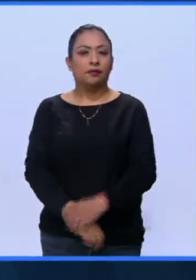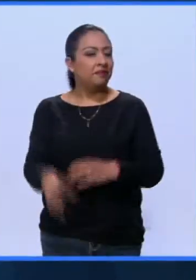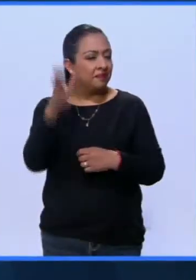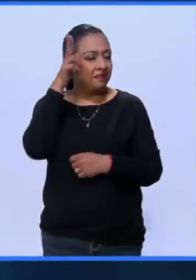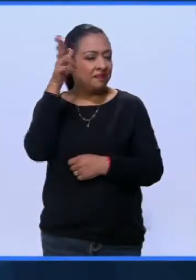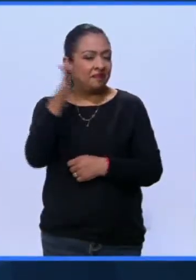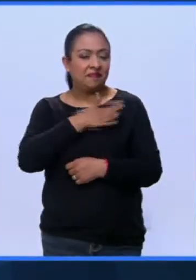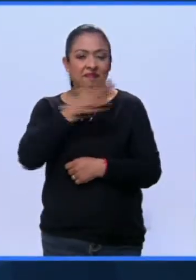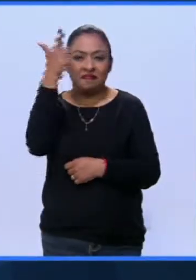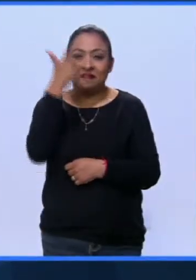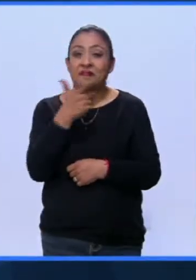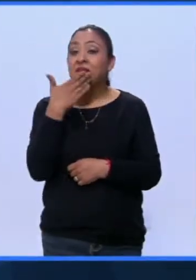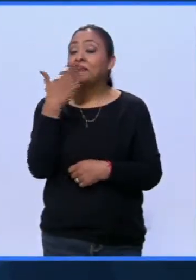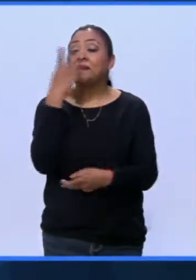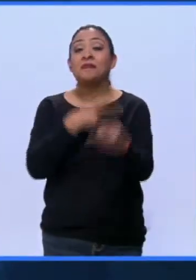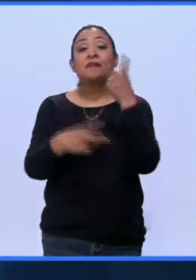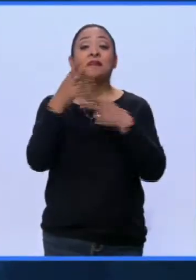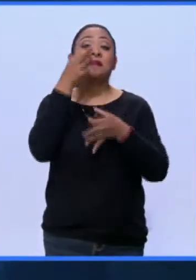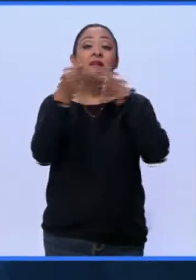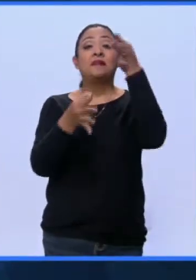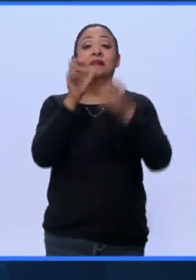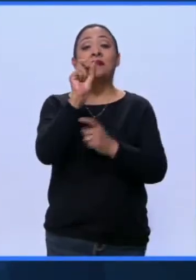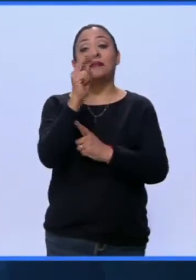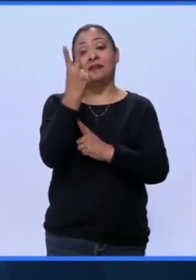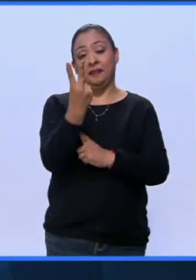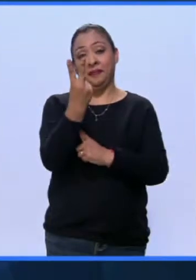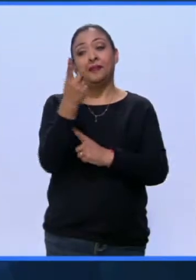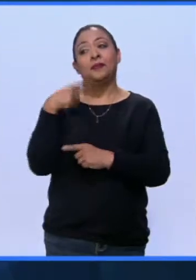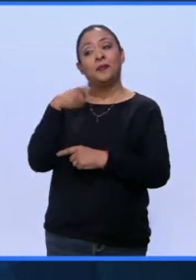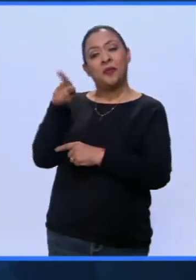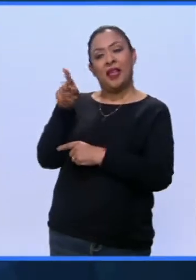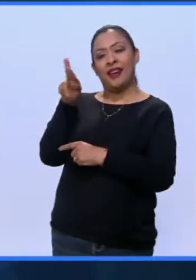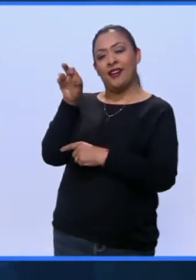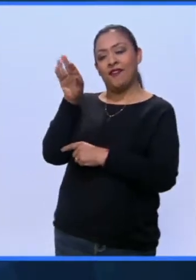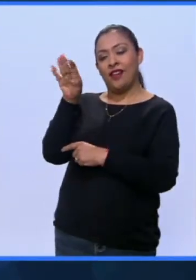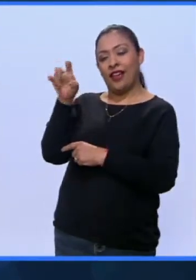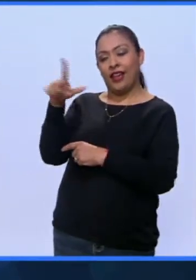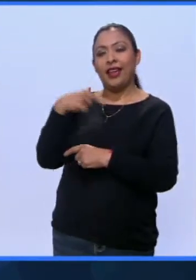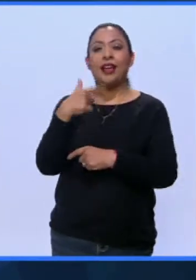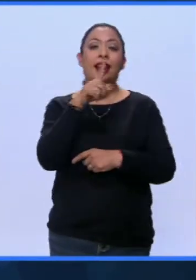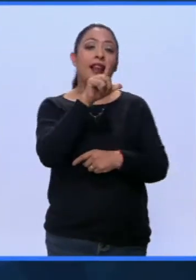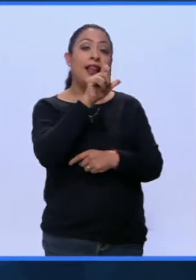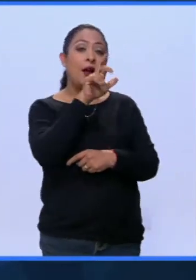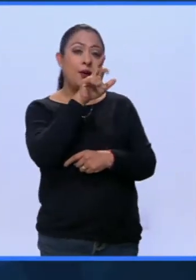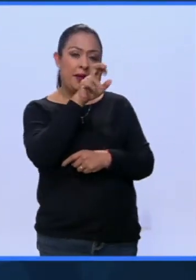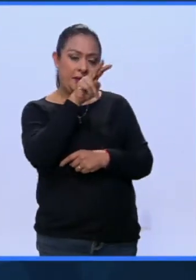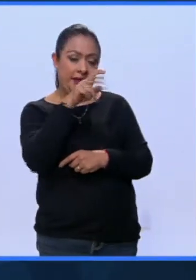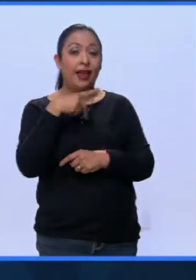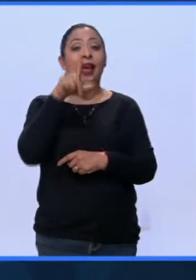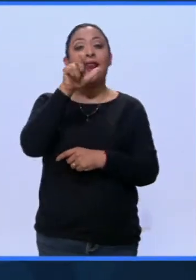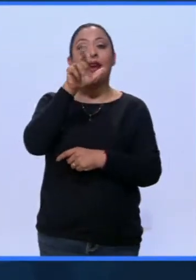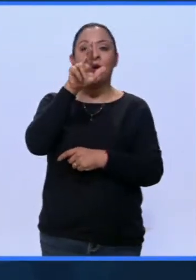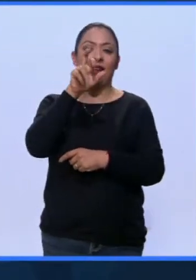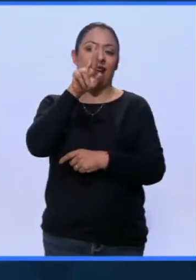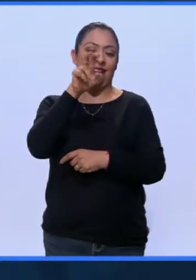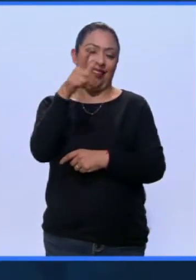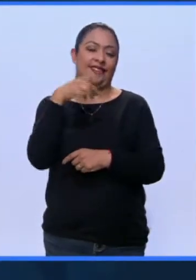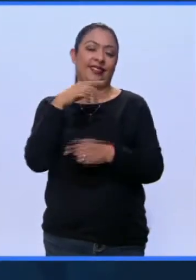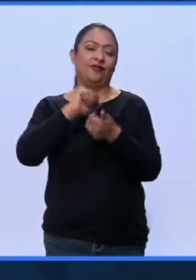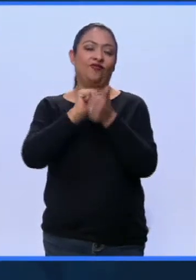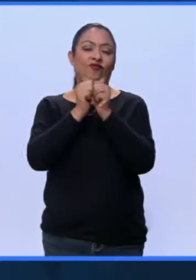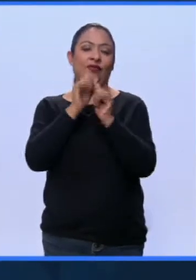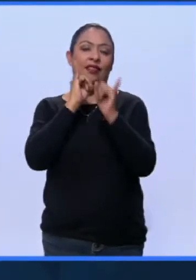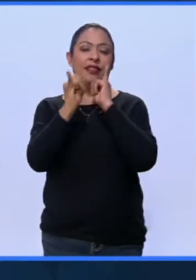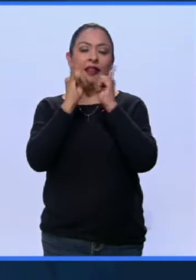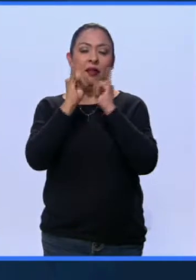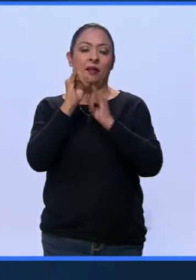Hola, ¿qué tal? Muy buenas noches, bienvenidos a Noticias 22. Rafael Gacel Llegas, Laura Barrera, Laura Regis en la traducción de la lengua